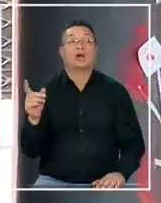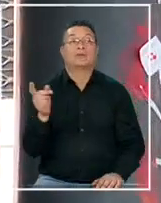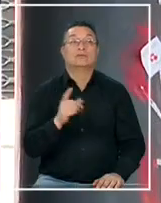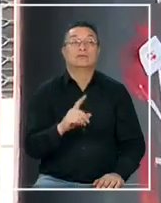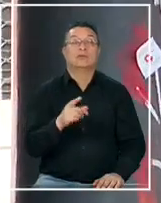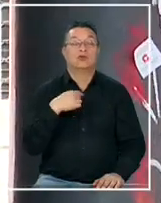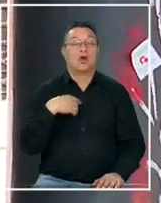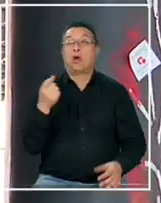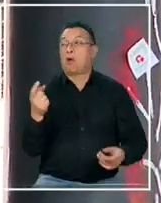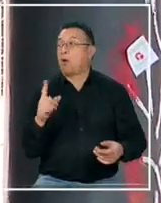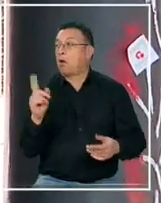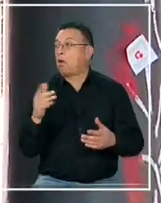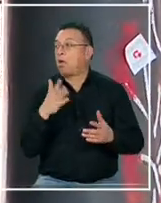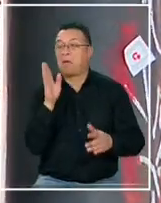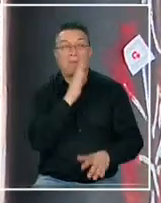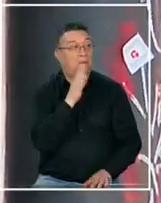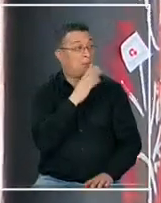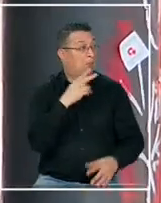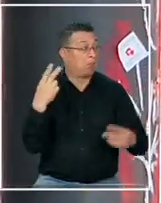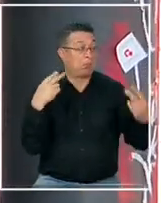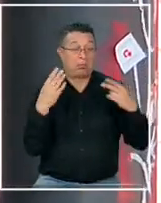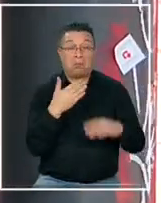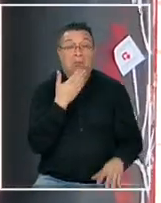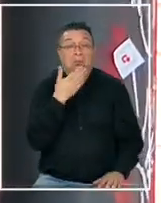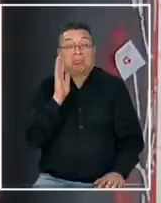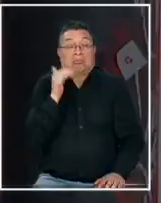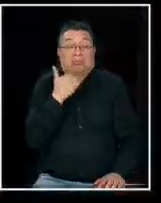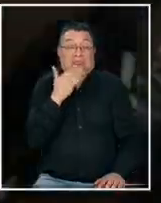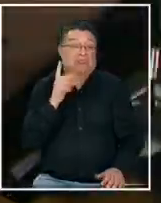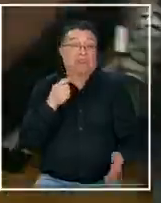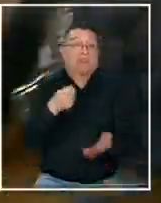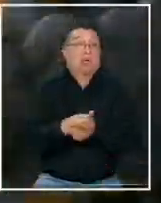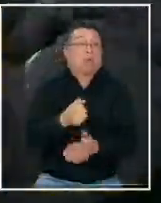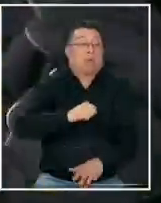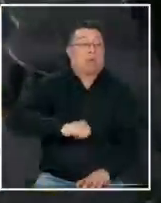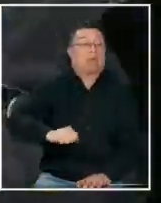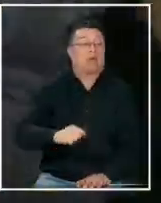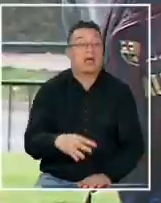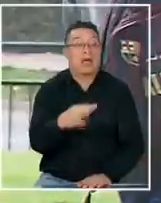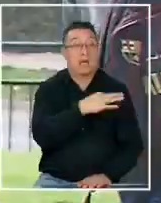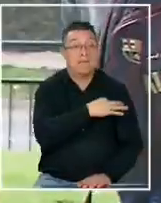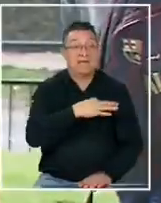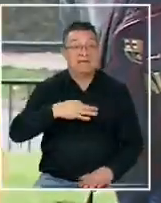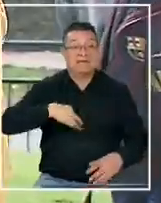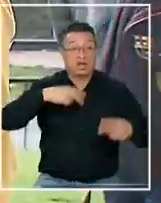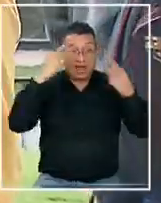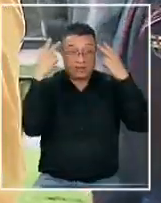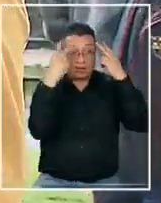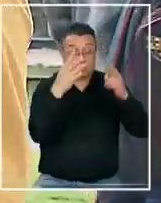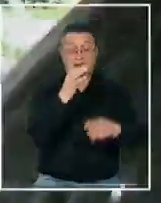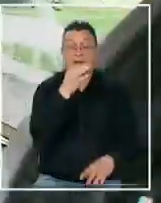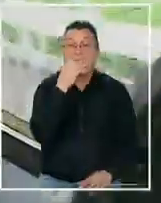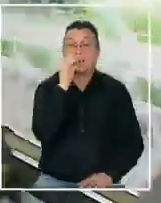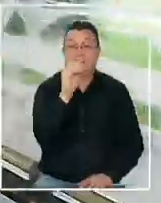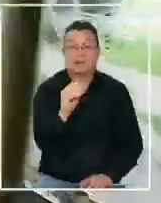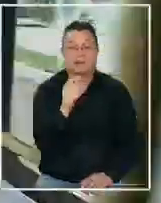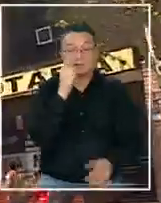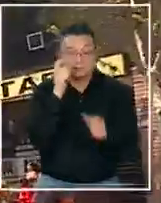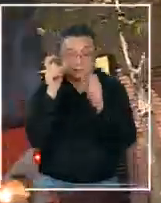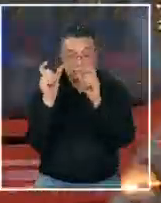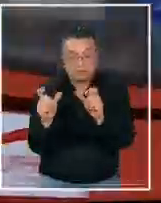nadie hace nada entonces prefieren total no pasa nada mejor no pagar en el ministerio de transportes aseguran que las